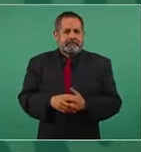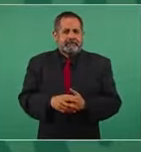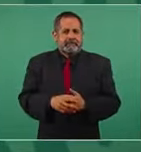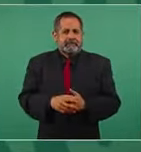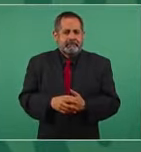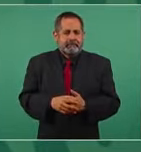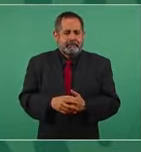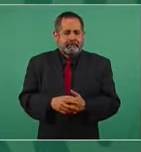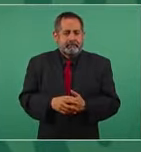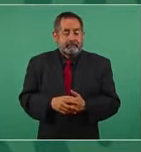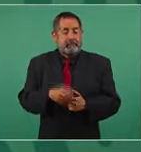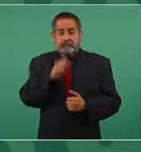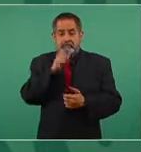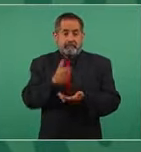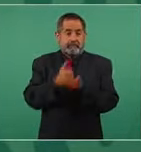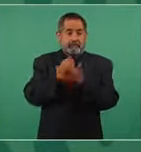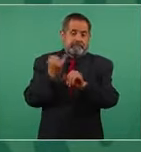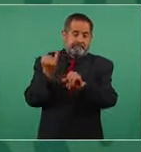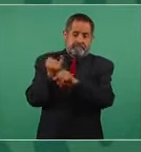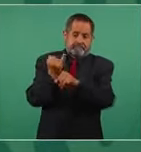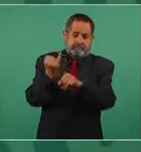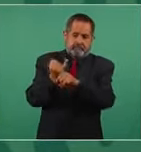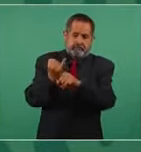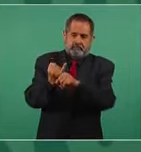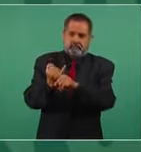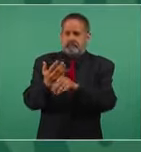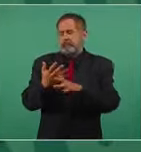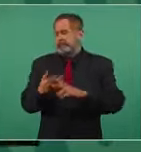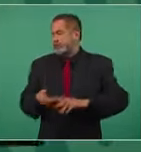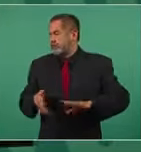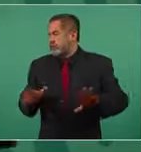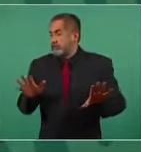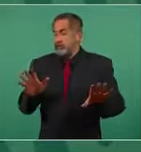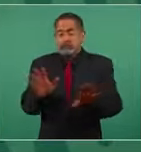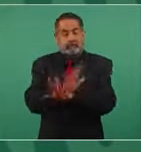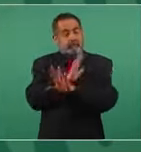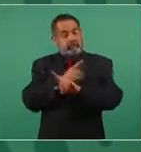lo del internet fue una revolución